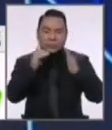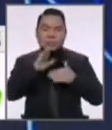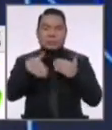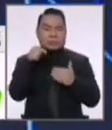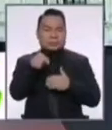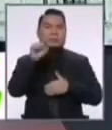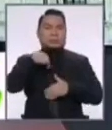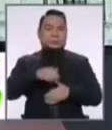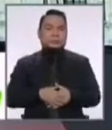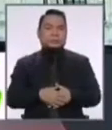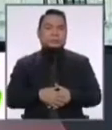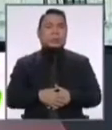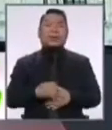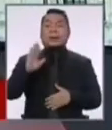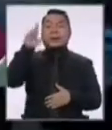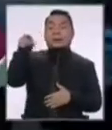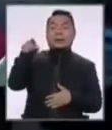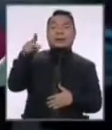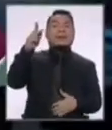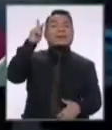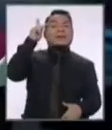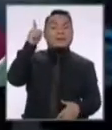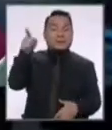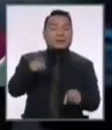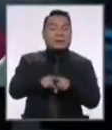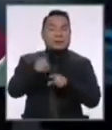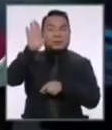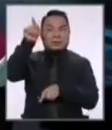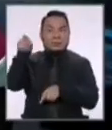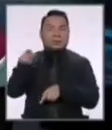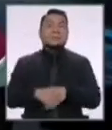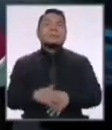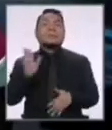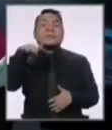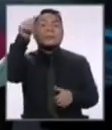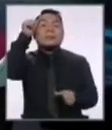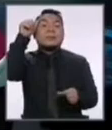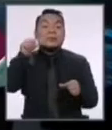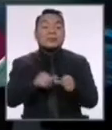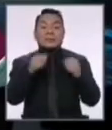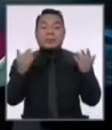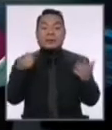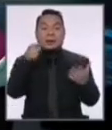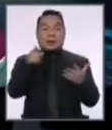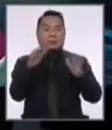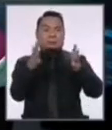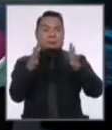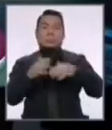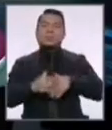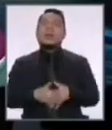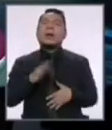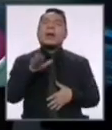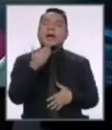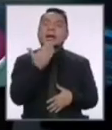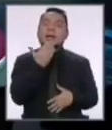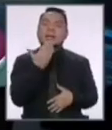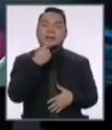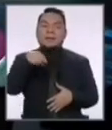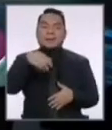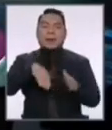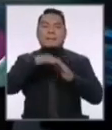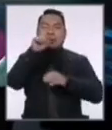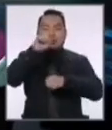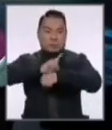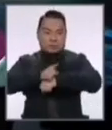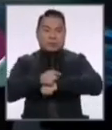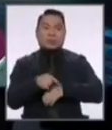esto ocurra. Sí, levantó la mano la señora Fujimori también. Solo recordarles que en promedio hay quienes tienen más de